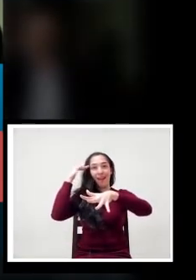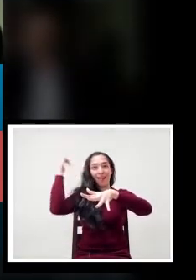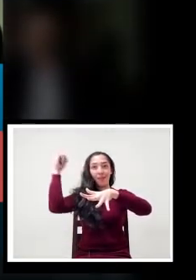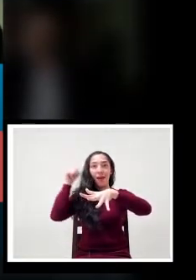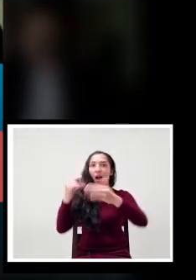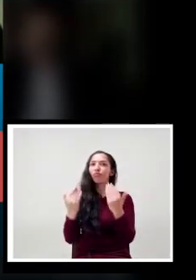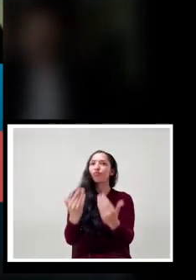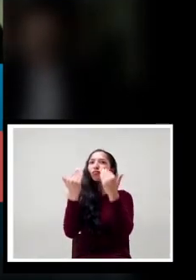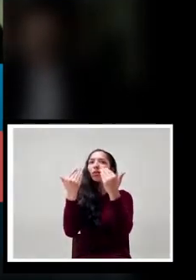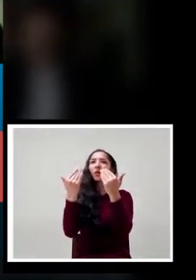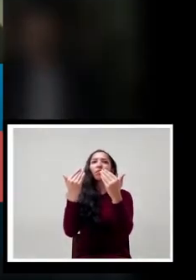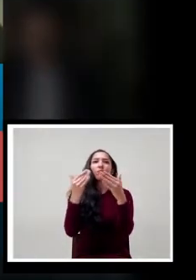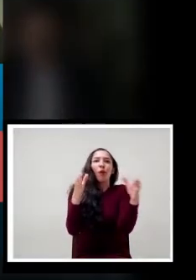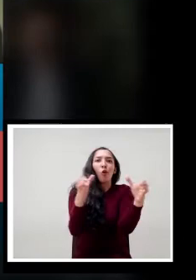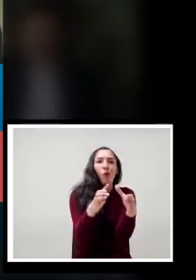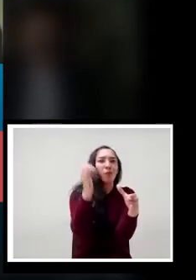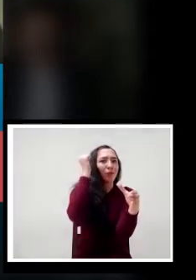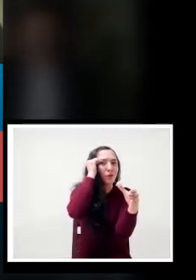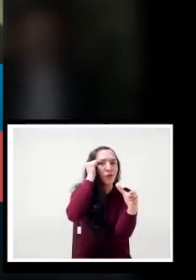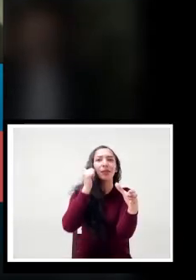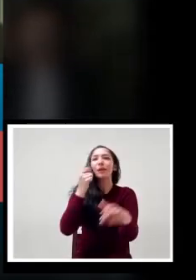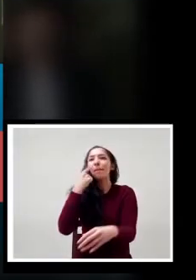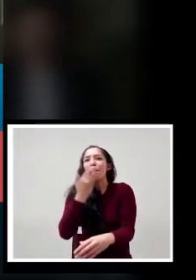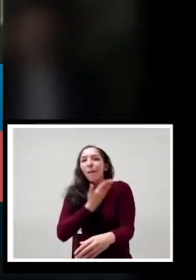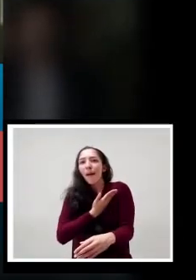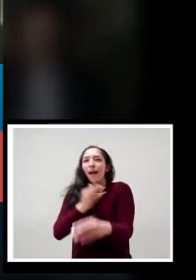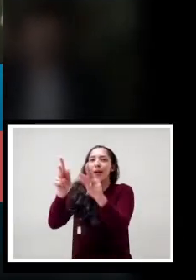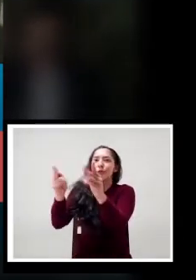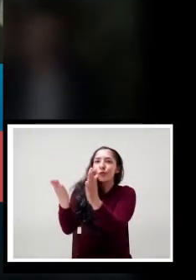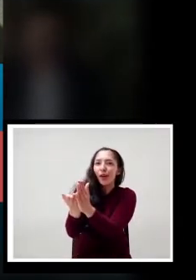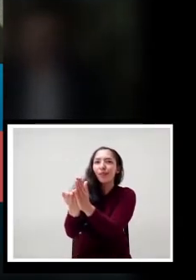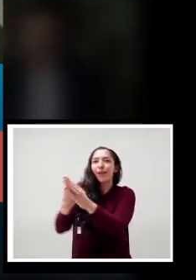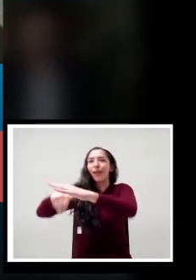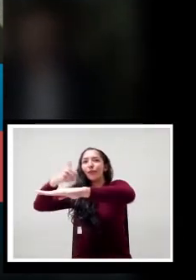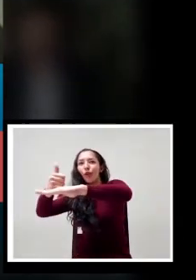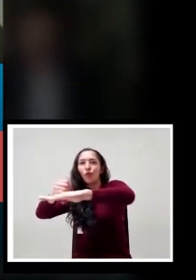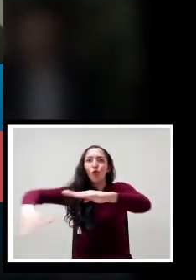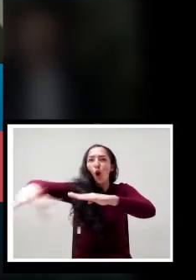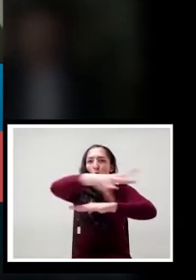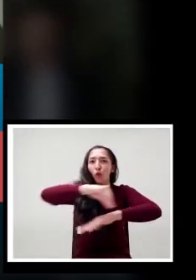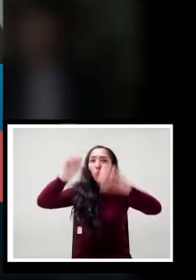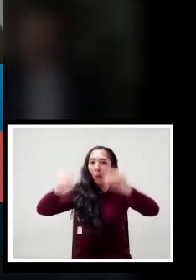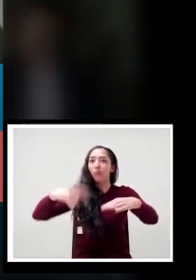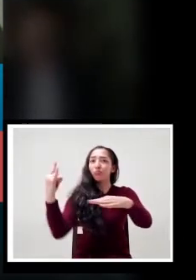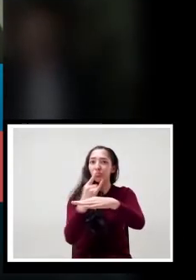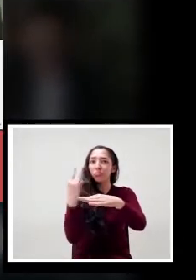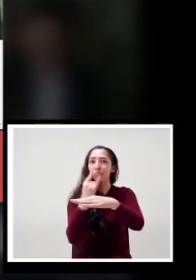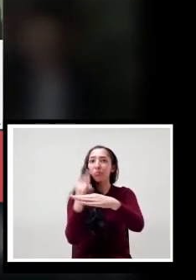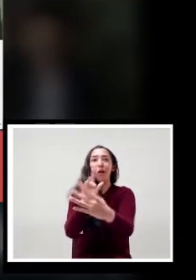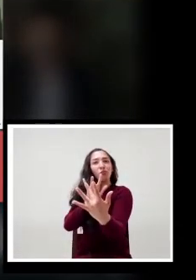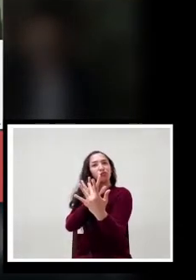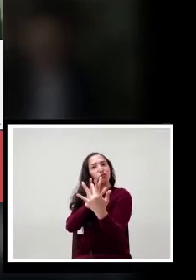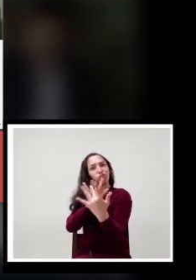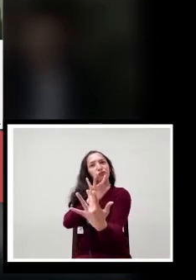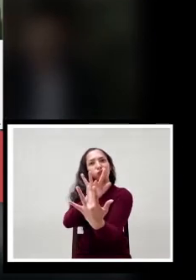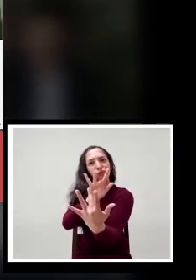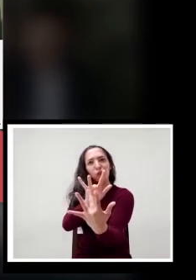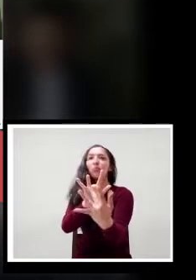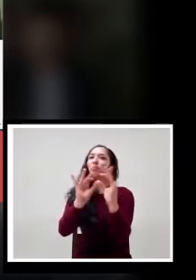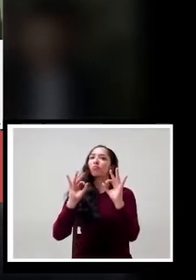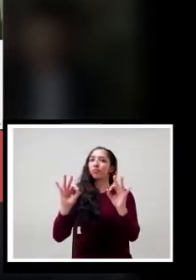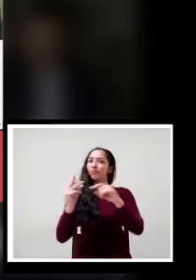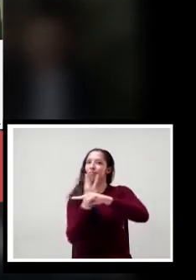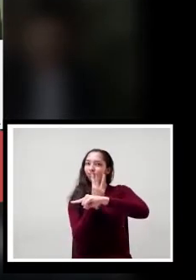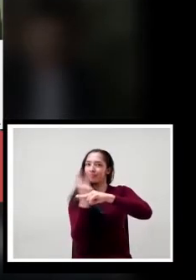Herramienta que ha sido construida o que conocemos como red académica. ¿Por qué se ha convertido